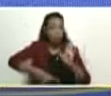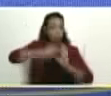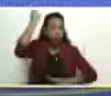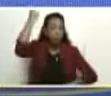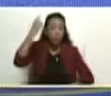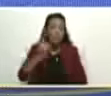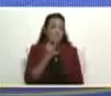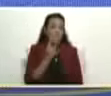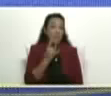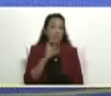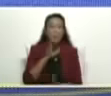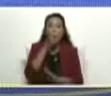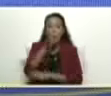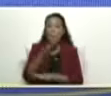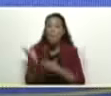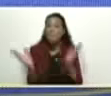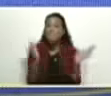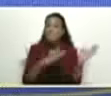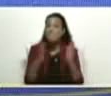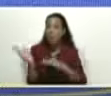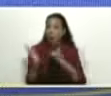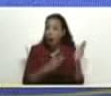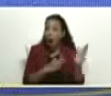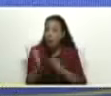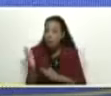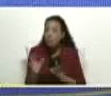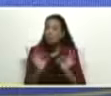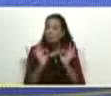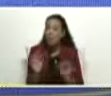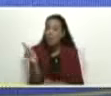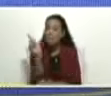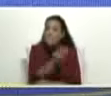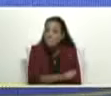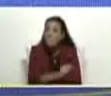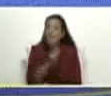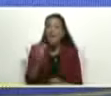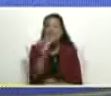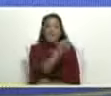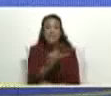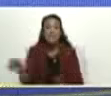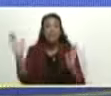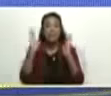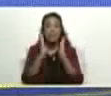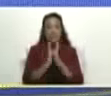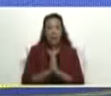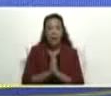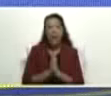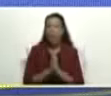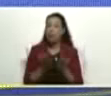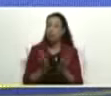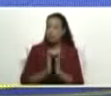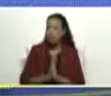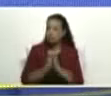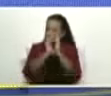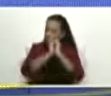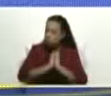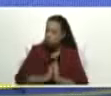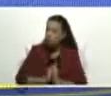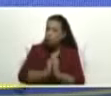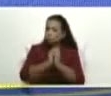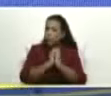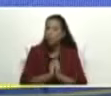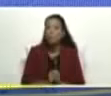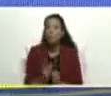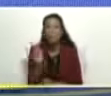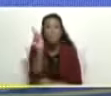al mes de marzo. Mes de marzo de Semana Santa. En lo que va de